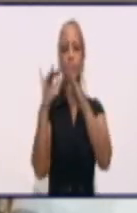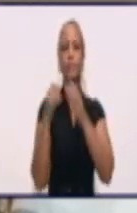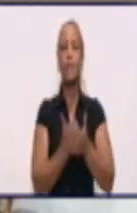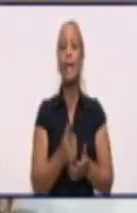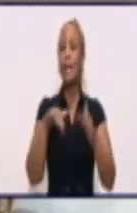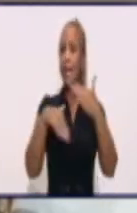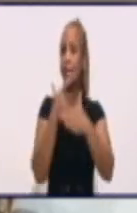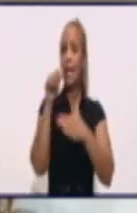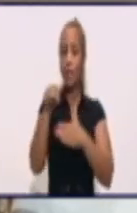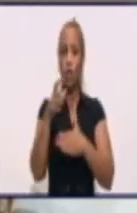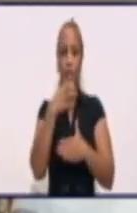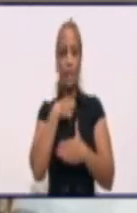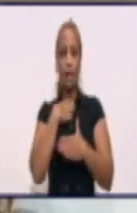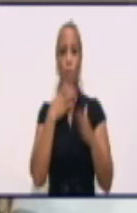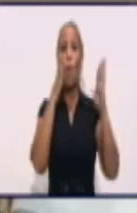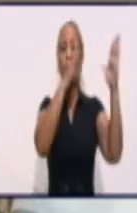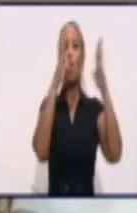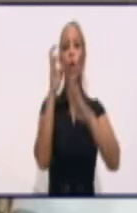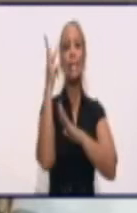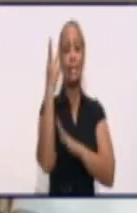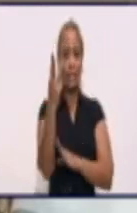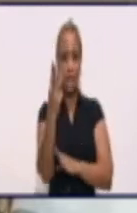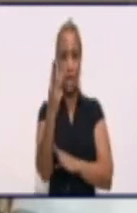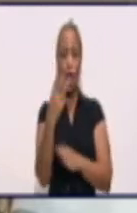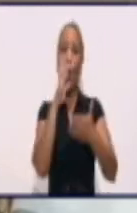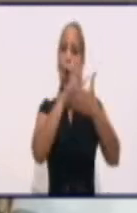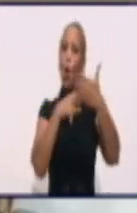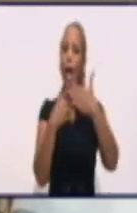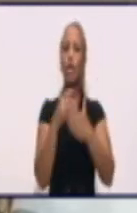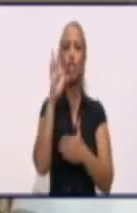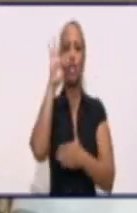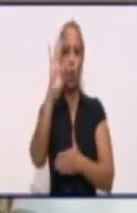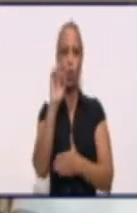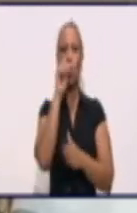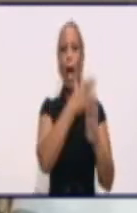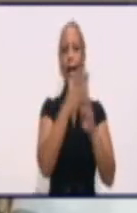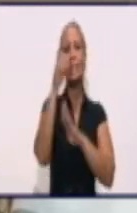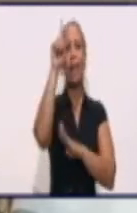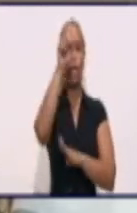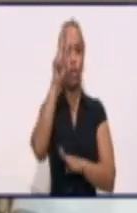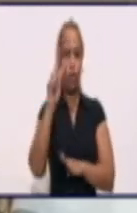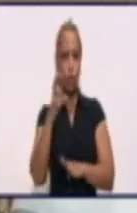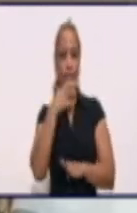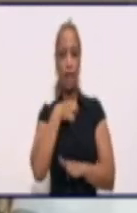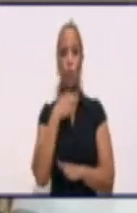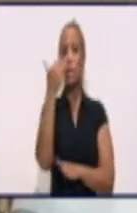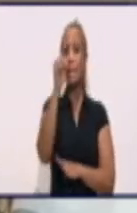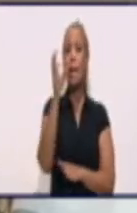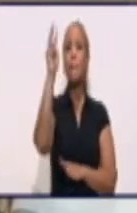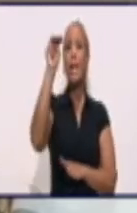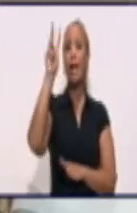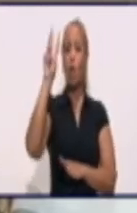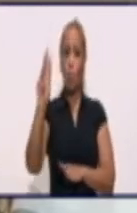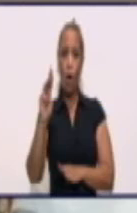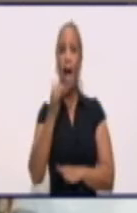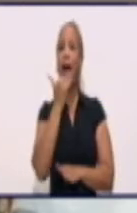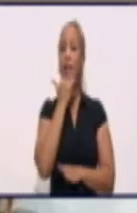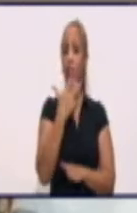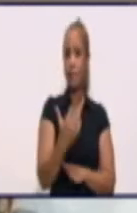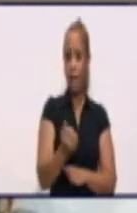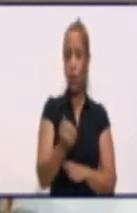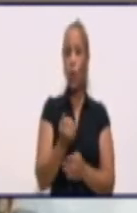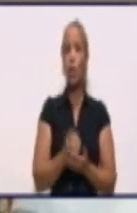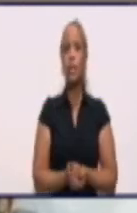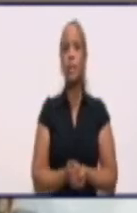día de hoy, tenemos ya en el bloque 3, que trocaban el horario de 8 a 12, tenemos 10 megawatts afectados. Que hay que decir que,